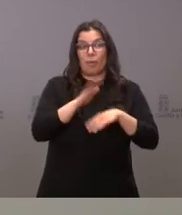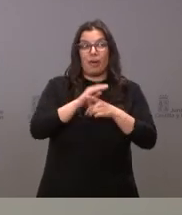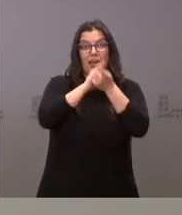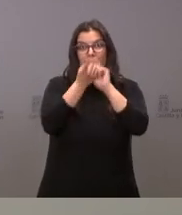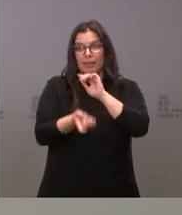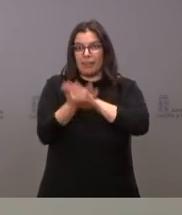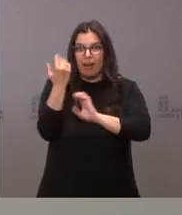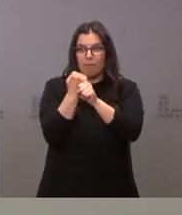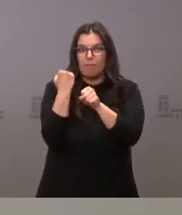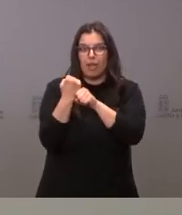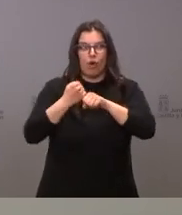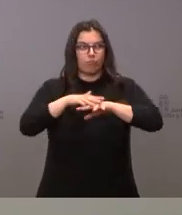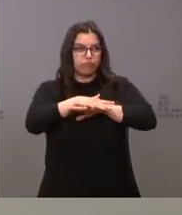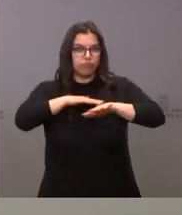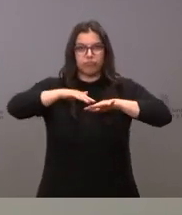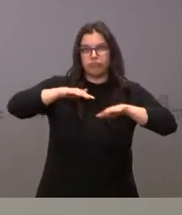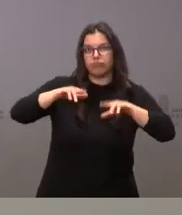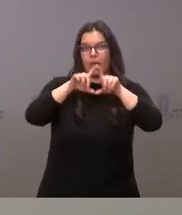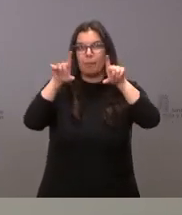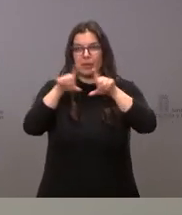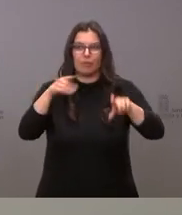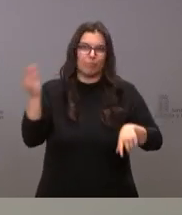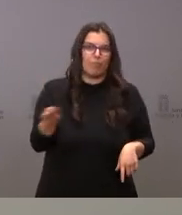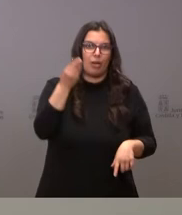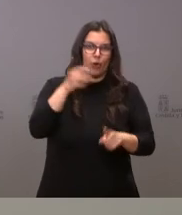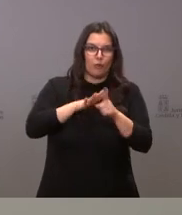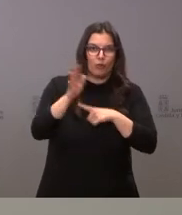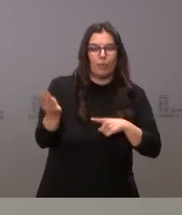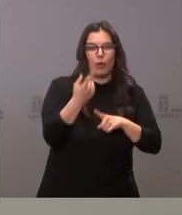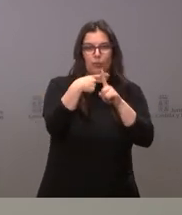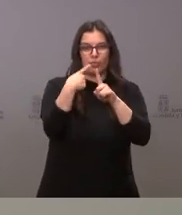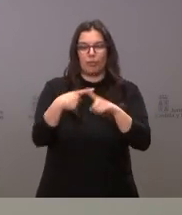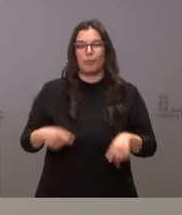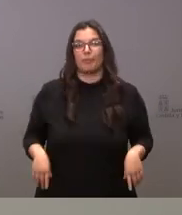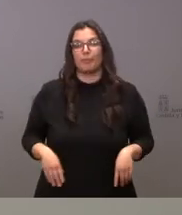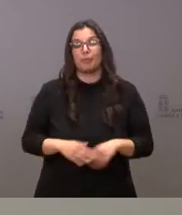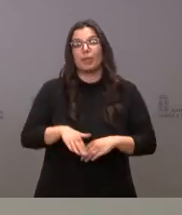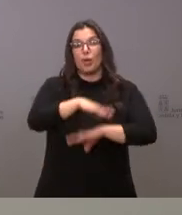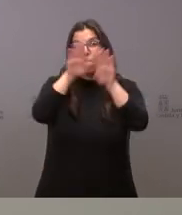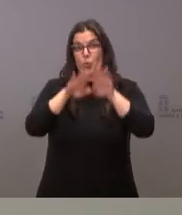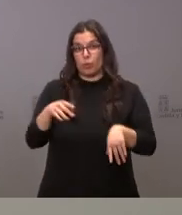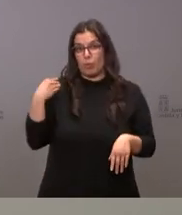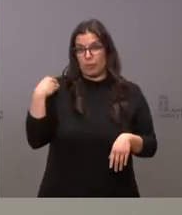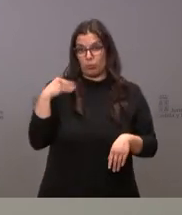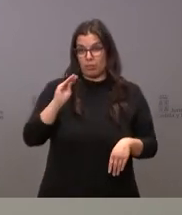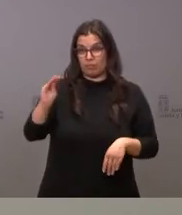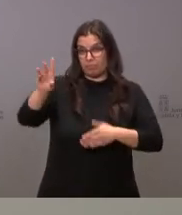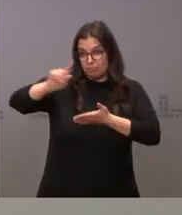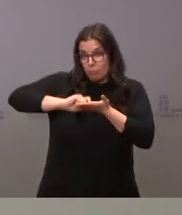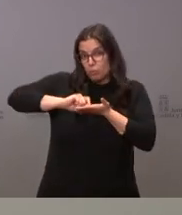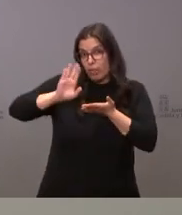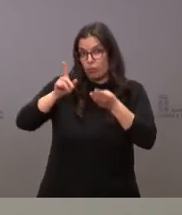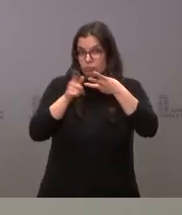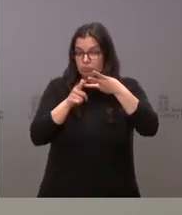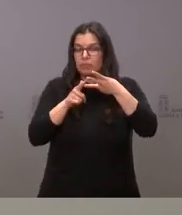empleo crear tejido productivo pues tendría un efecto mucho más positivo y la última cuestión que yo he apuntado que usted me ha señalado